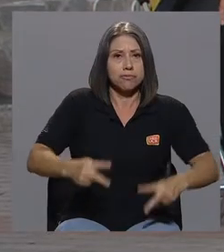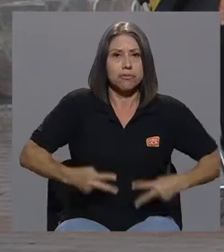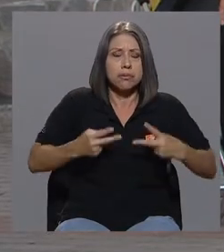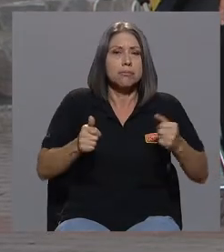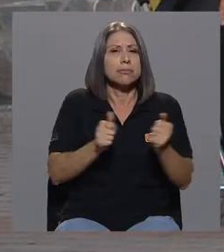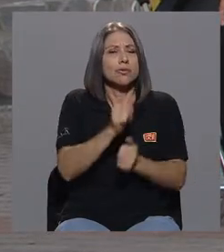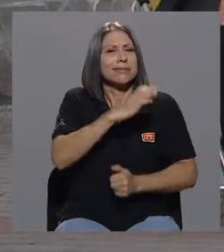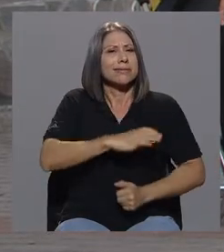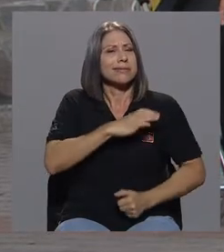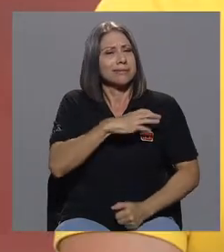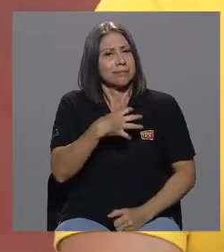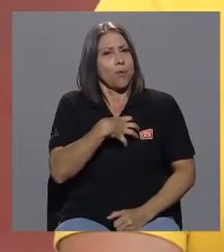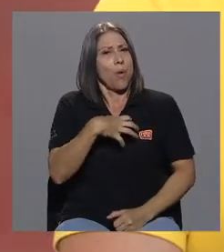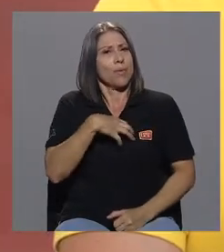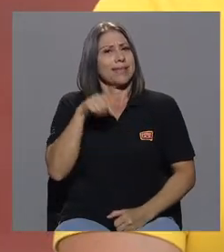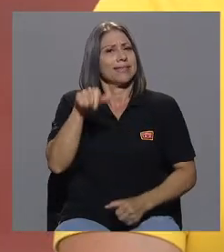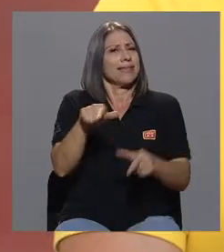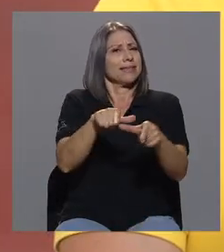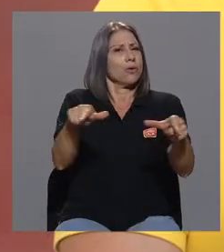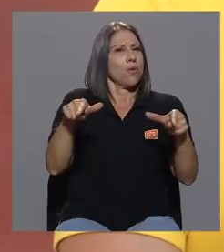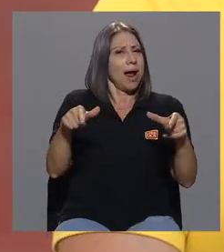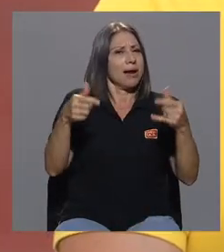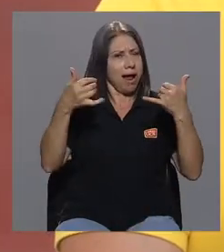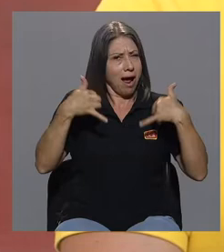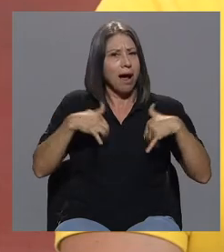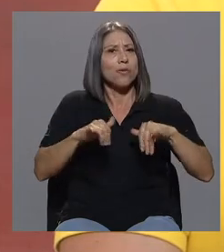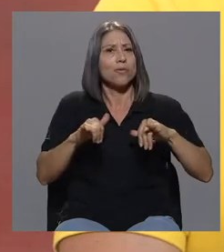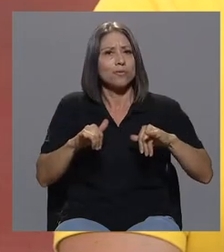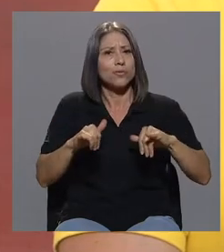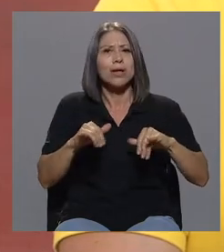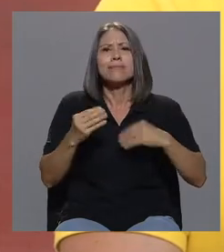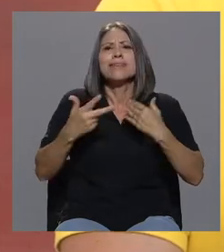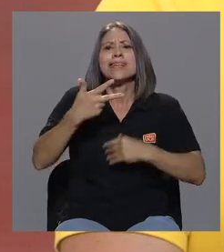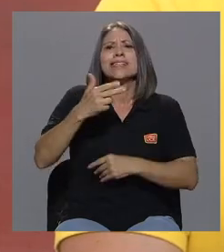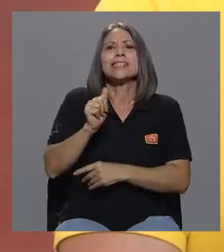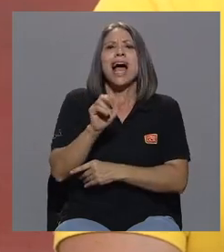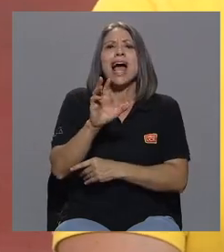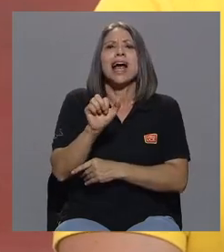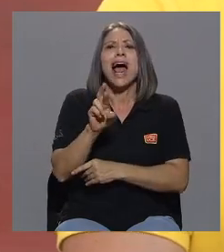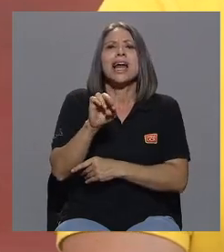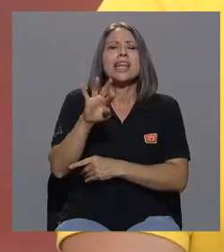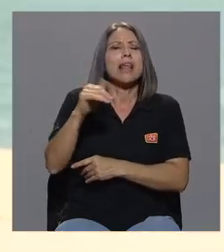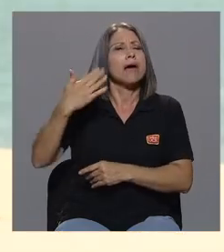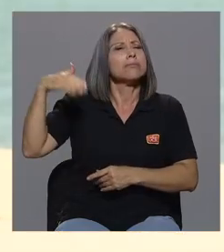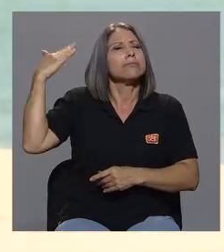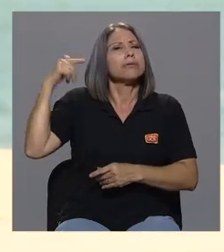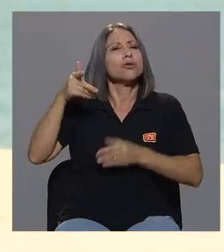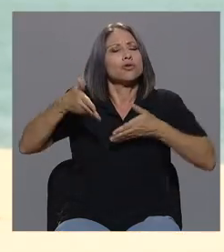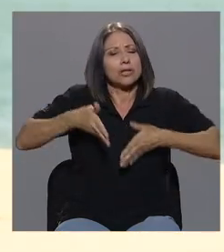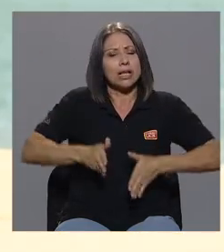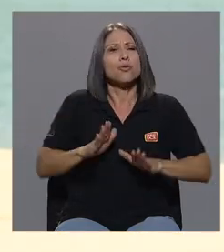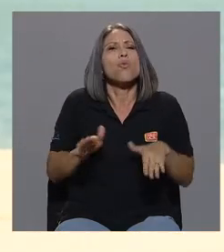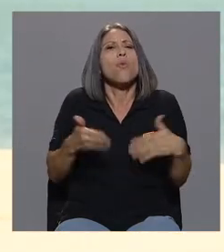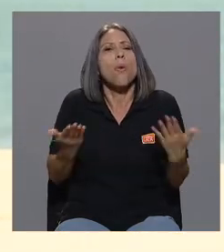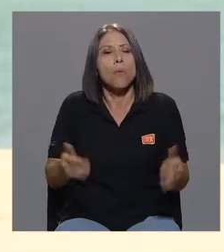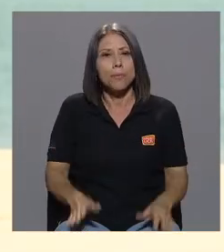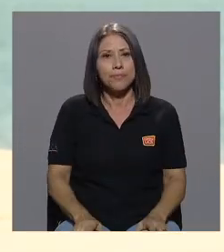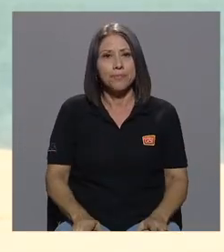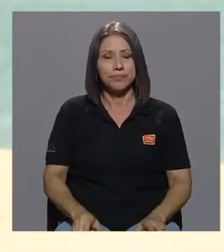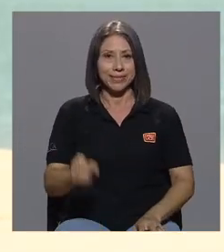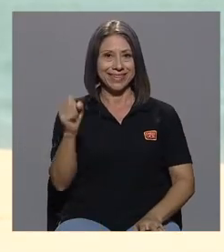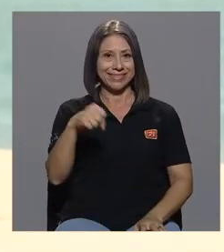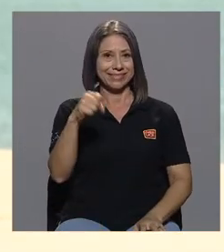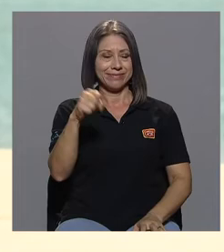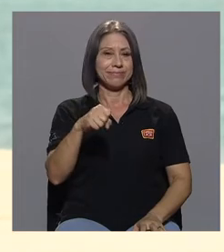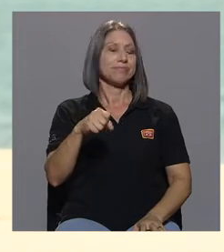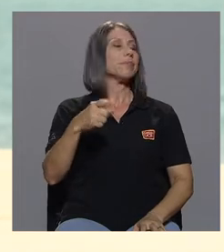propias de ese lugar aún. ¿Cómo era la Chacarita donde usted nació hace muchos años? Así es, nosotros,